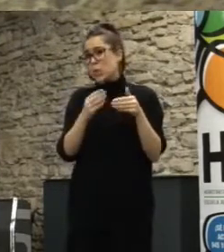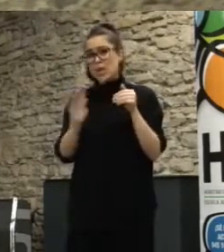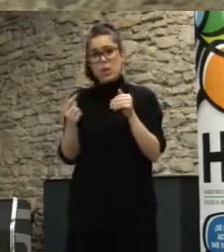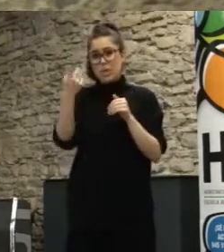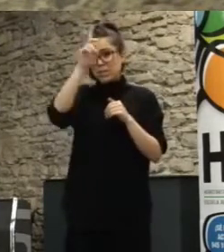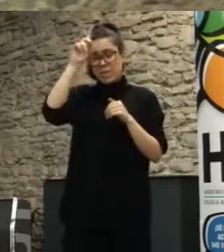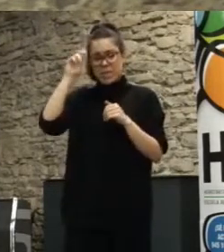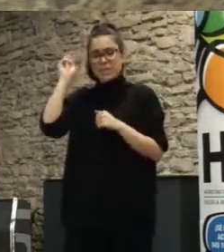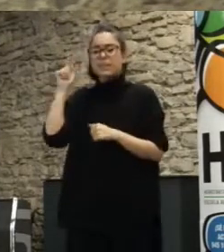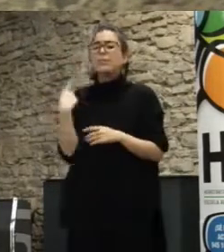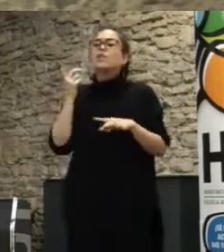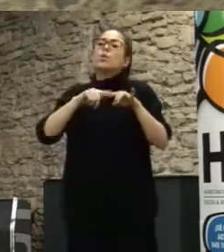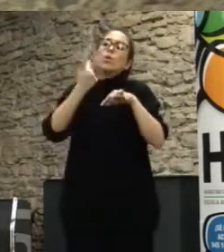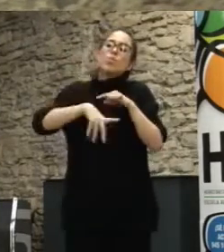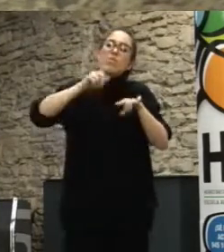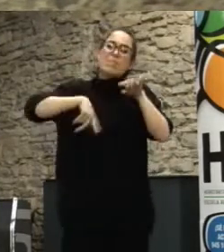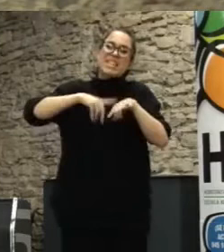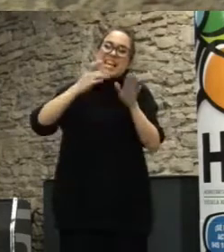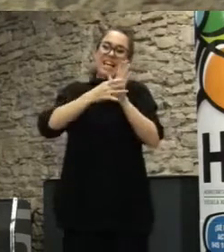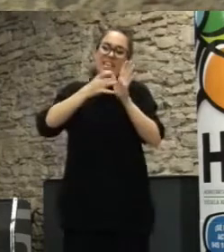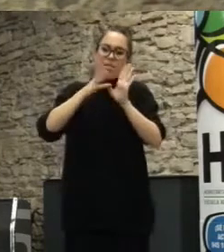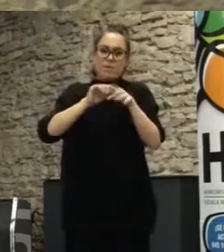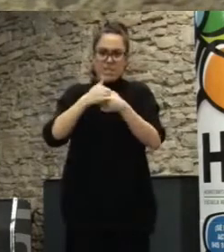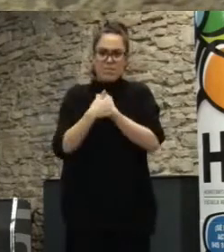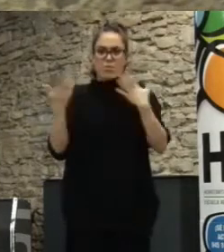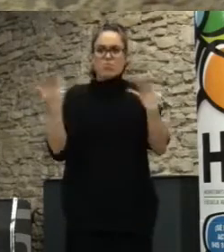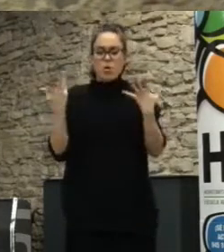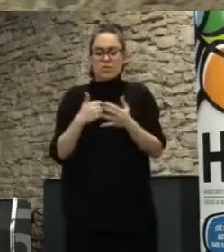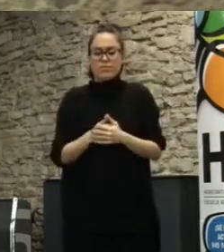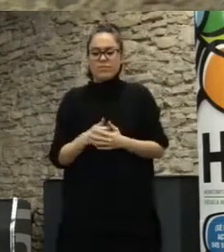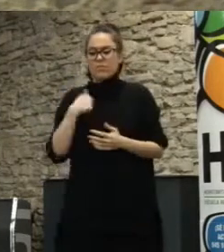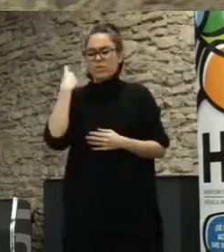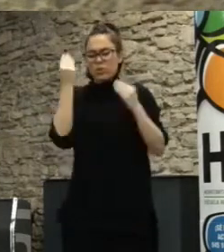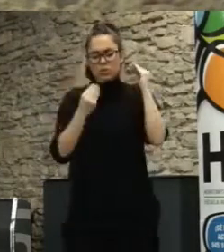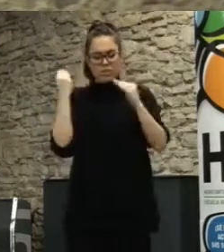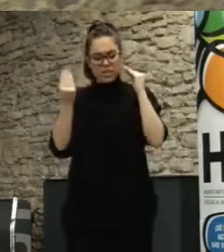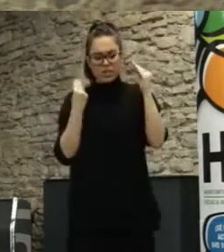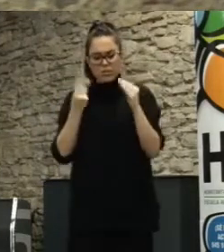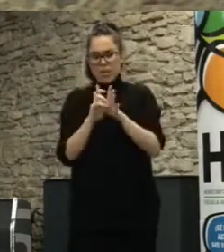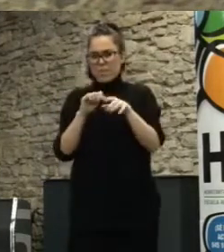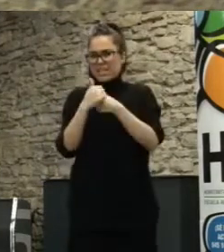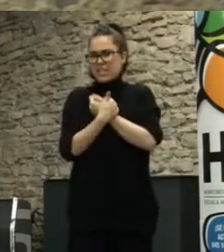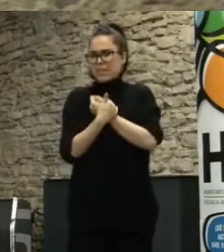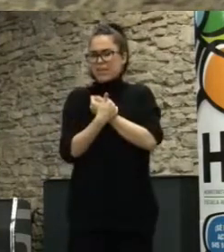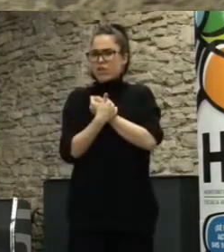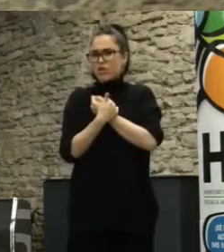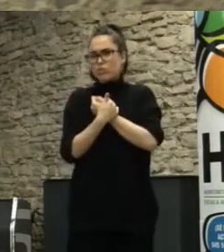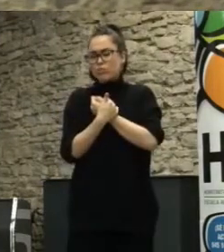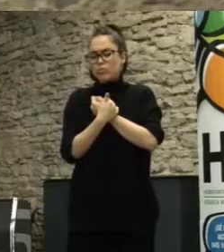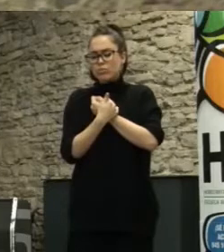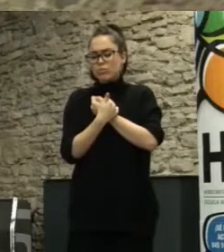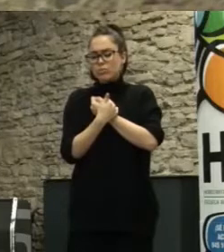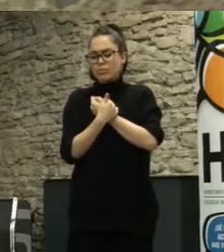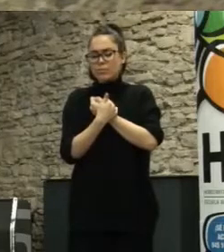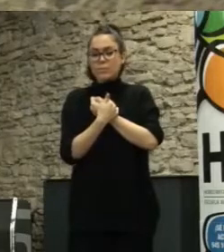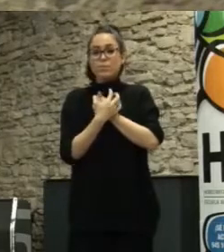participación yo personalmente pienso que hay de hecho hay una burbuja de la participación en Madrid de la noche